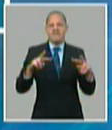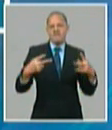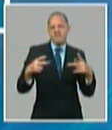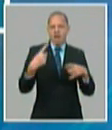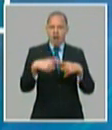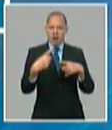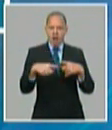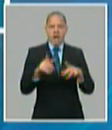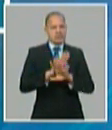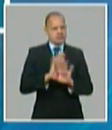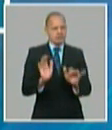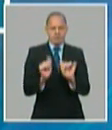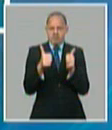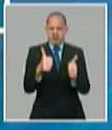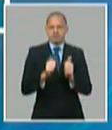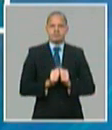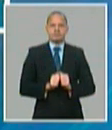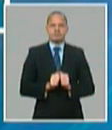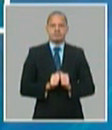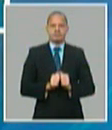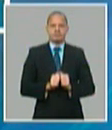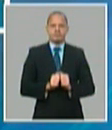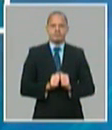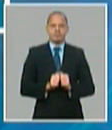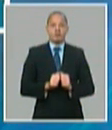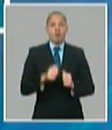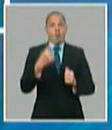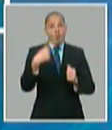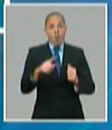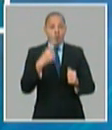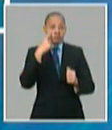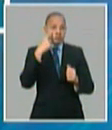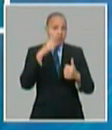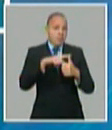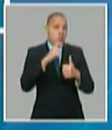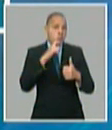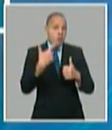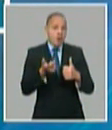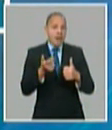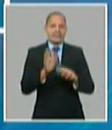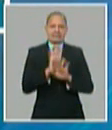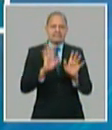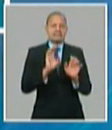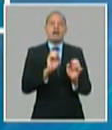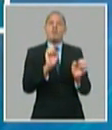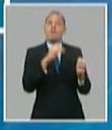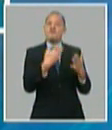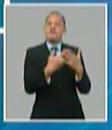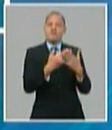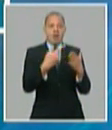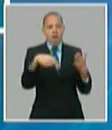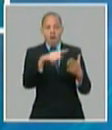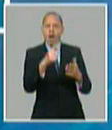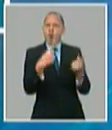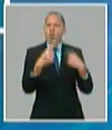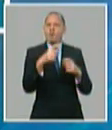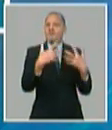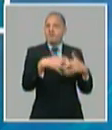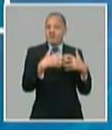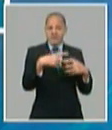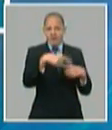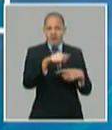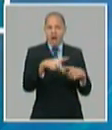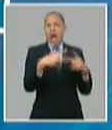cultivo y una planta de beneficio de semillas se recuperan capacidades productivas en 11 biofábricas también